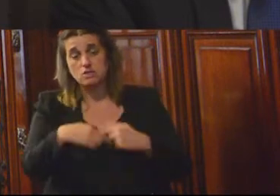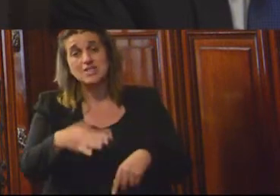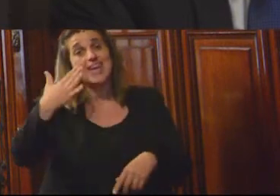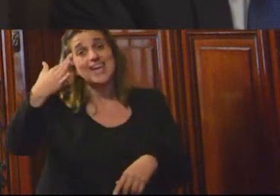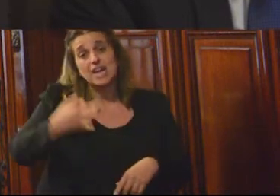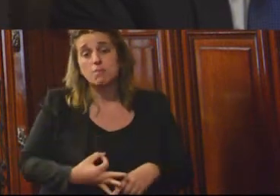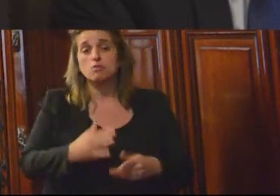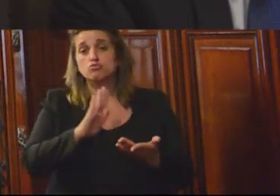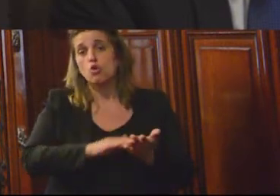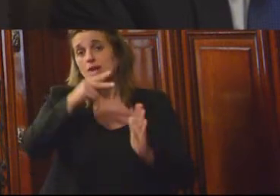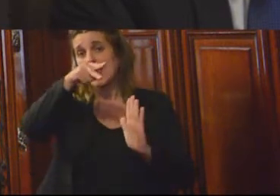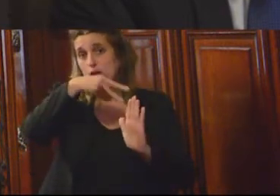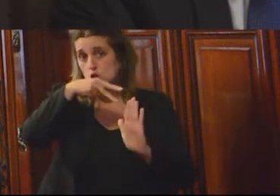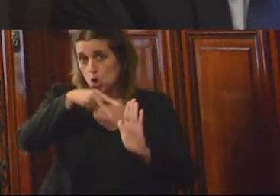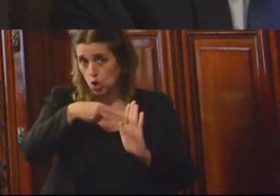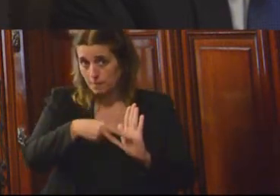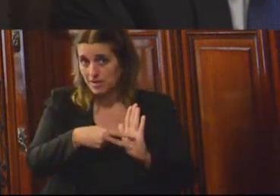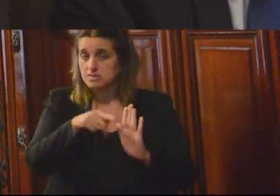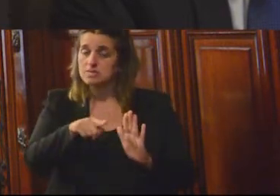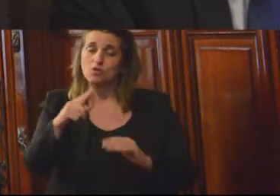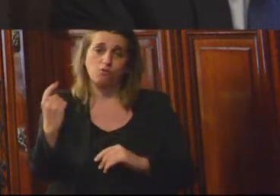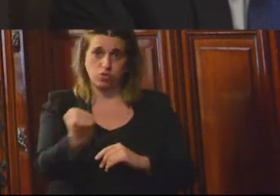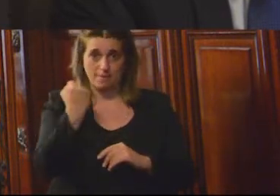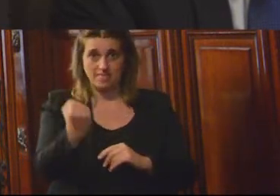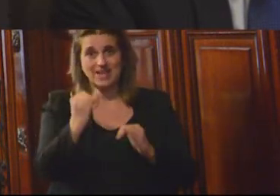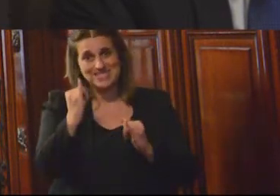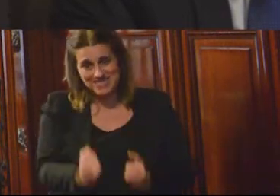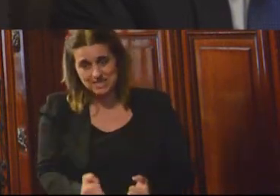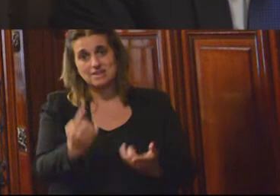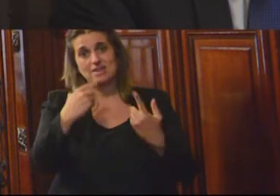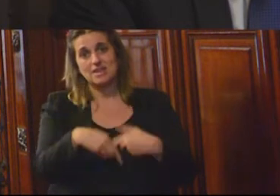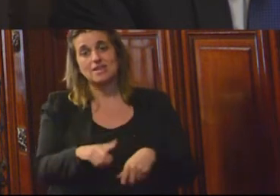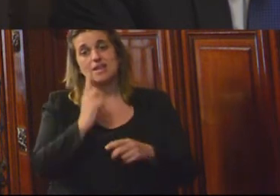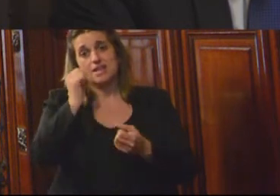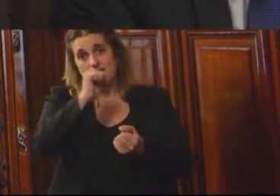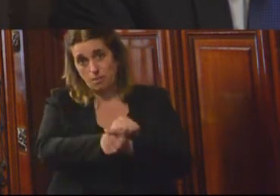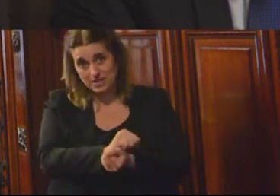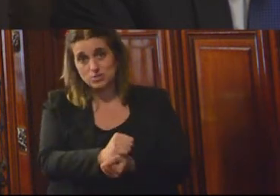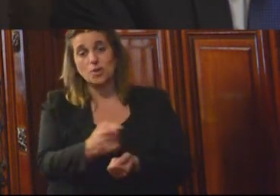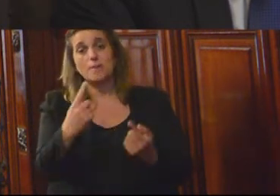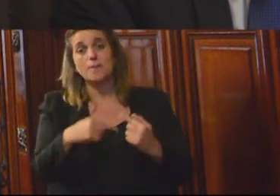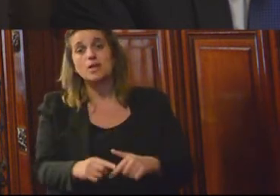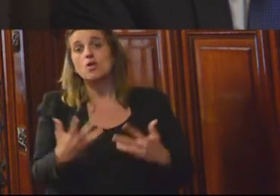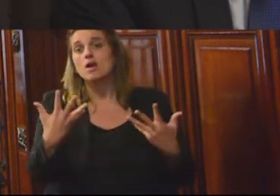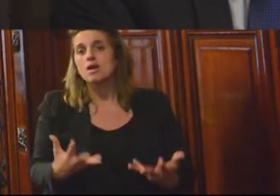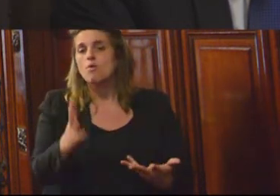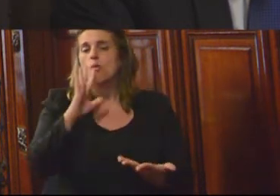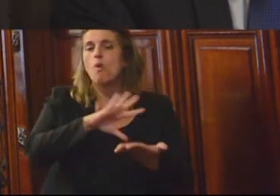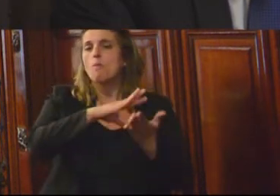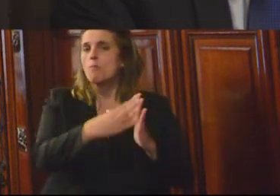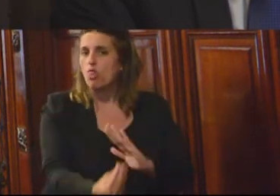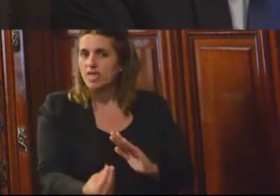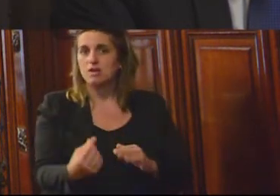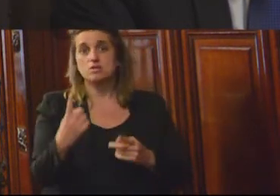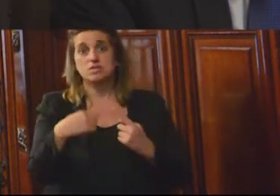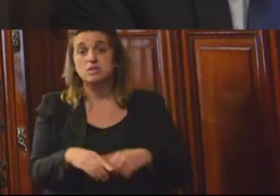normalización es probablemente un elemento clave en la resolución de los detenidos y por eso creemos que modelos como este y políticas de